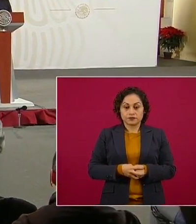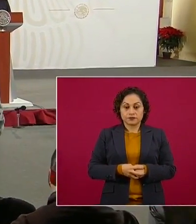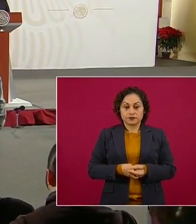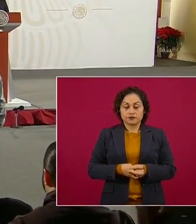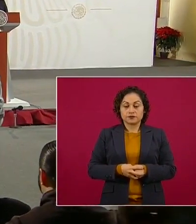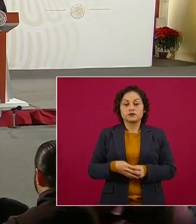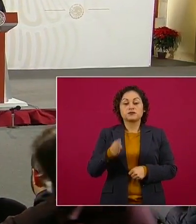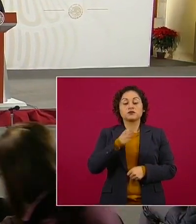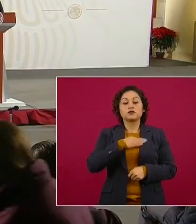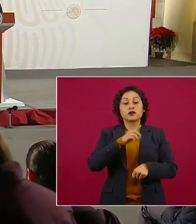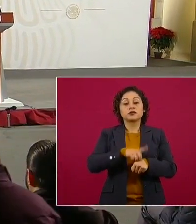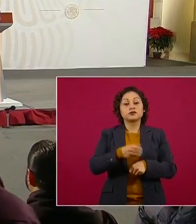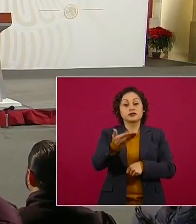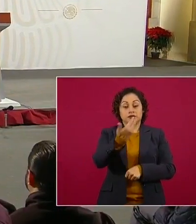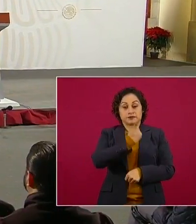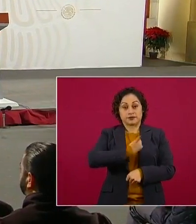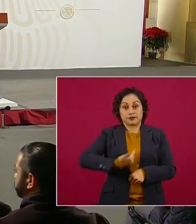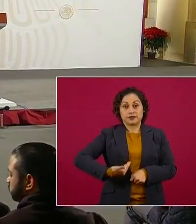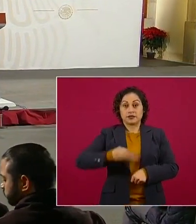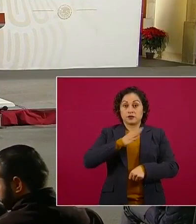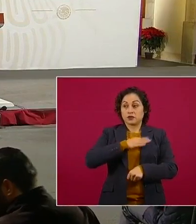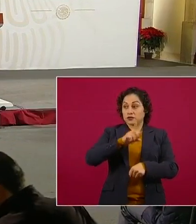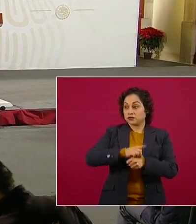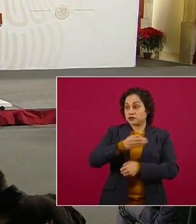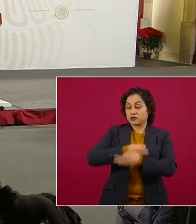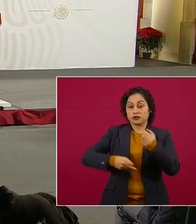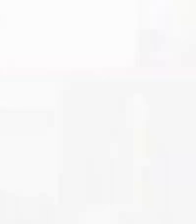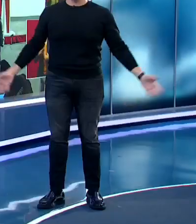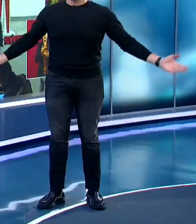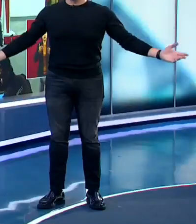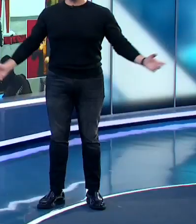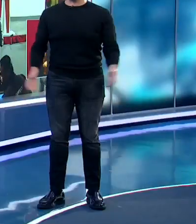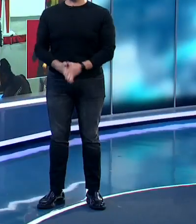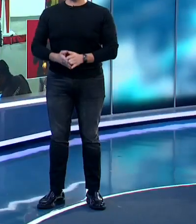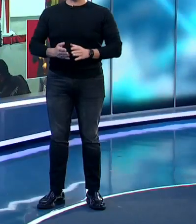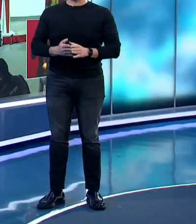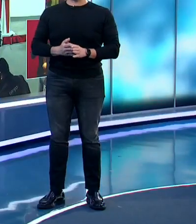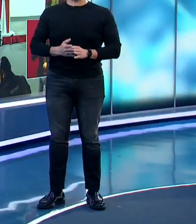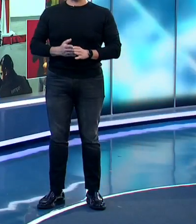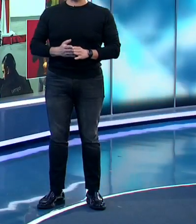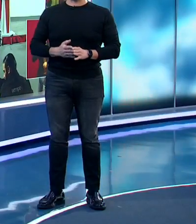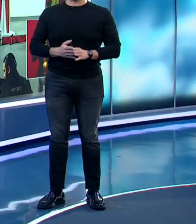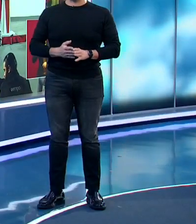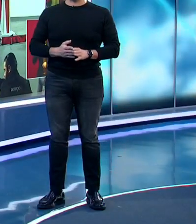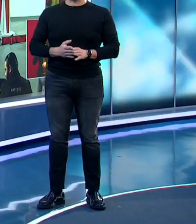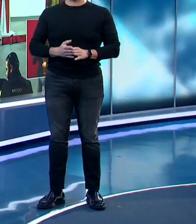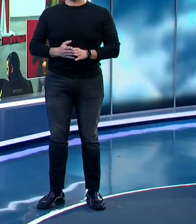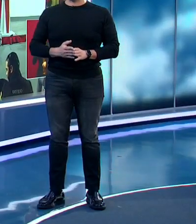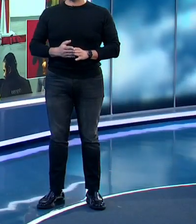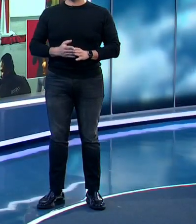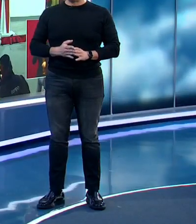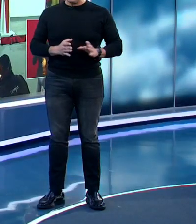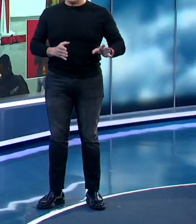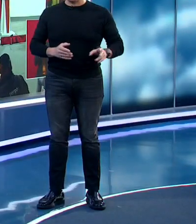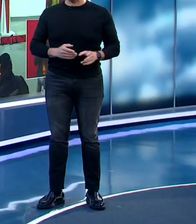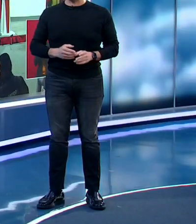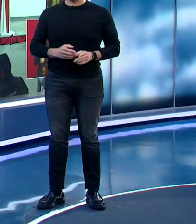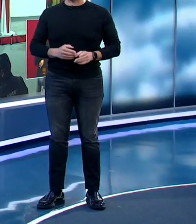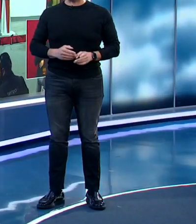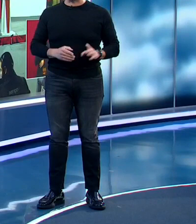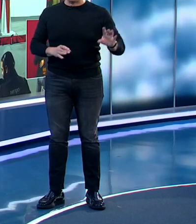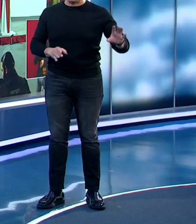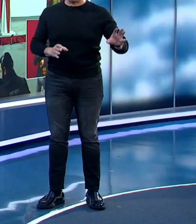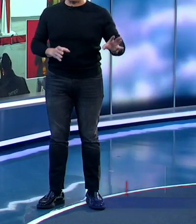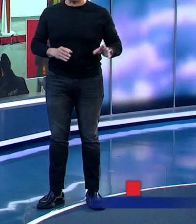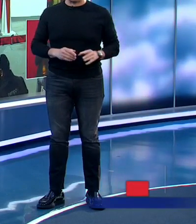Buenos días, señor presidente, buenos días a toda la audiencia. Mi nombre es Diego Cedillo. Pues bueno, ahí está el mensaje del presidente de la República. Lo que el presidente quiso